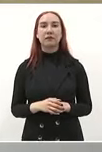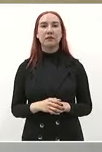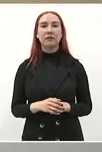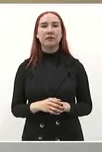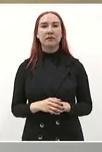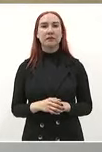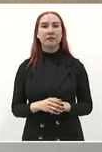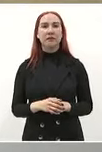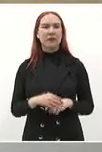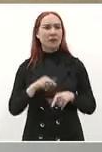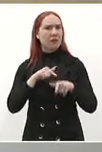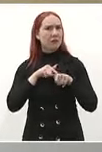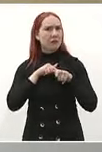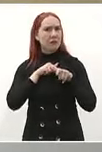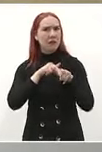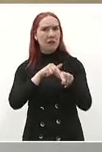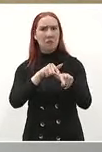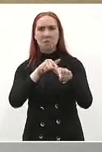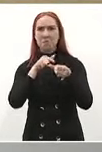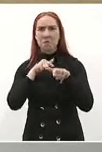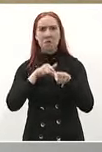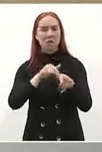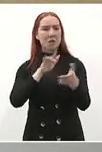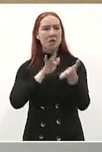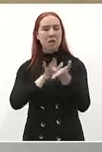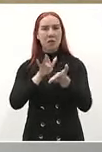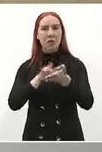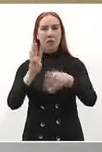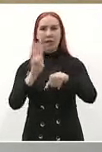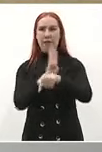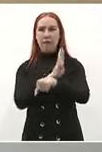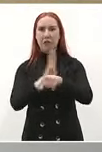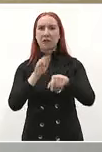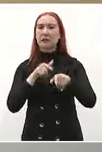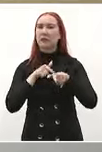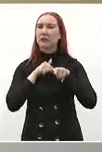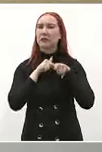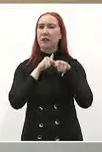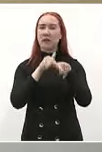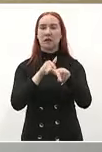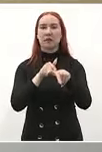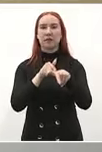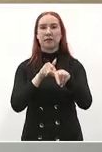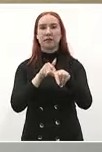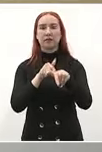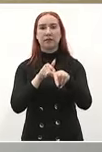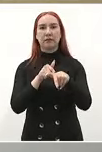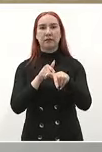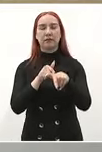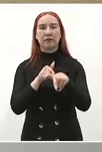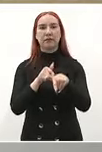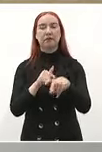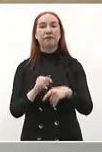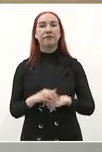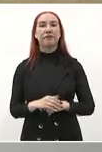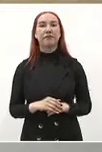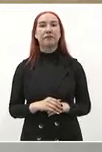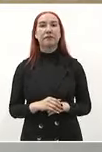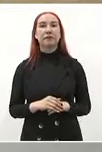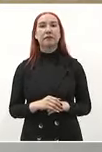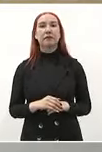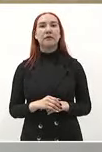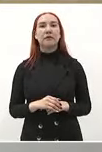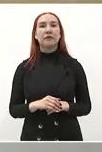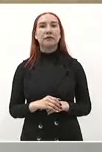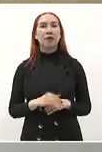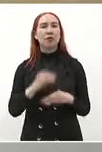de bienestar ya casi estamos llegando a